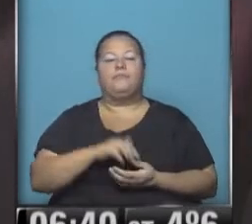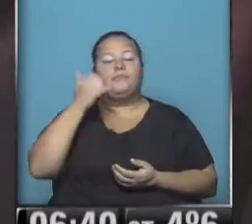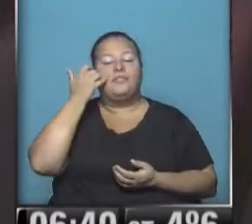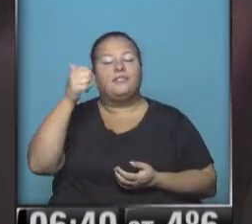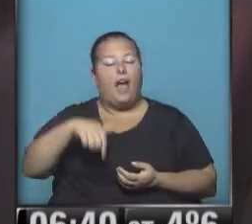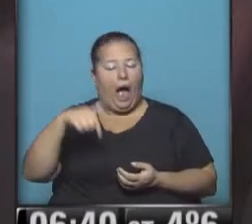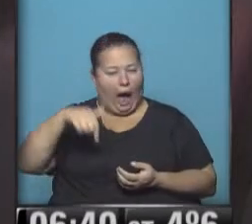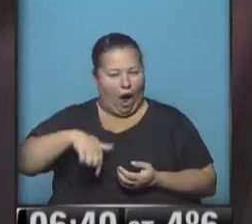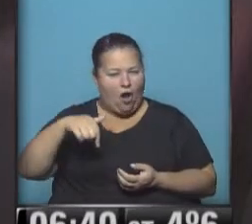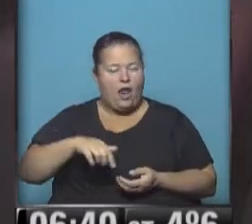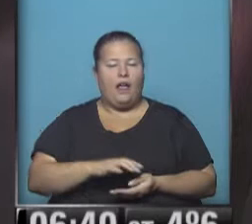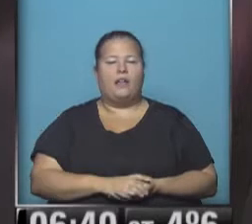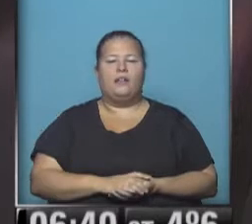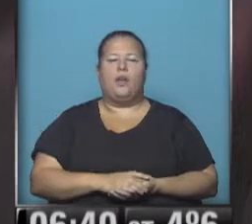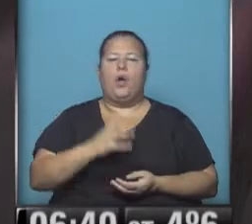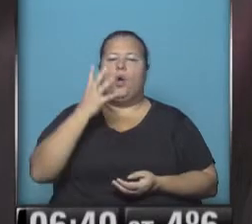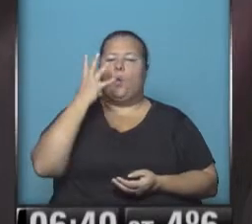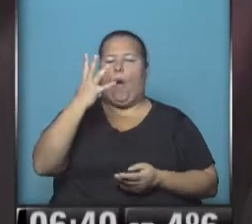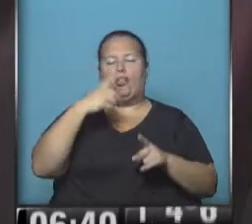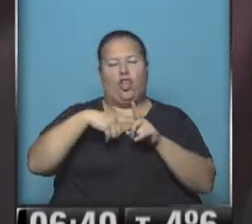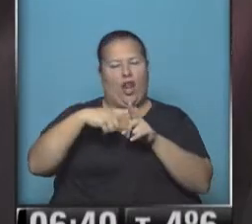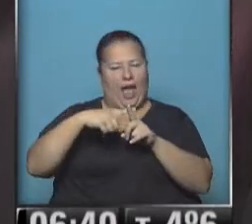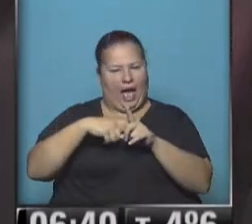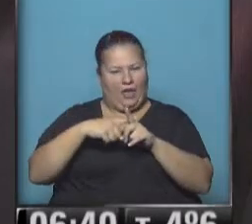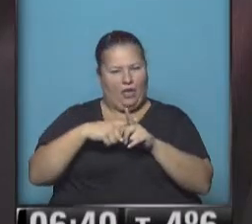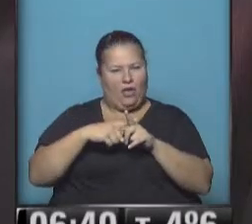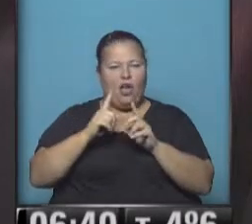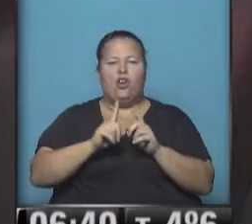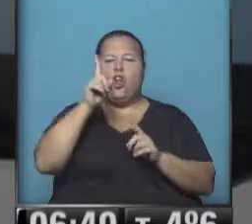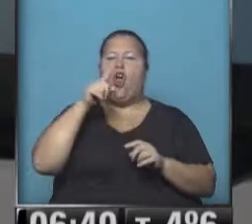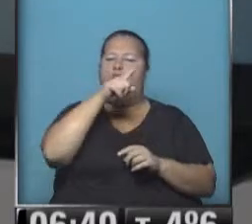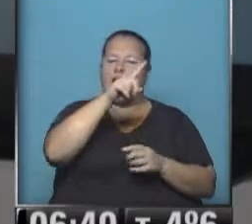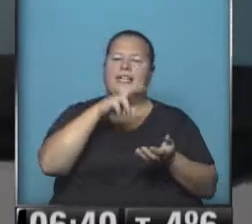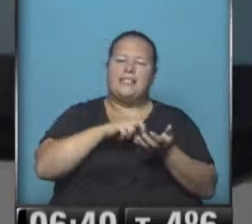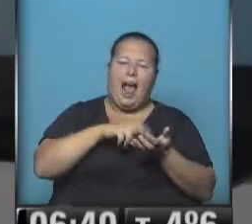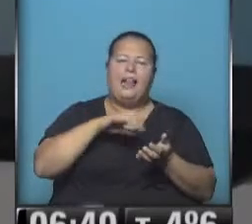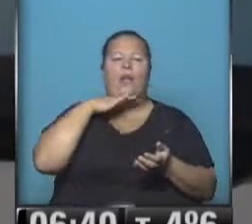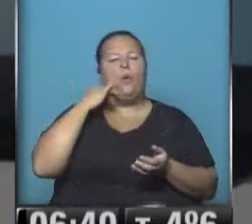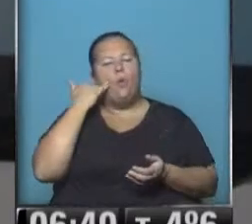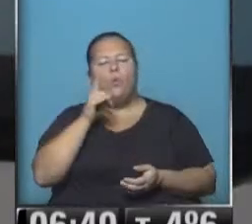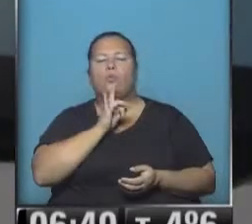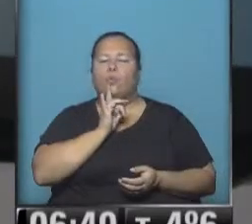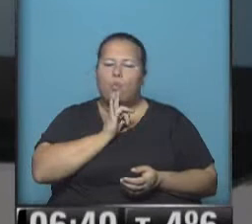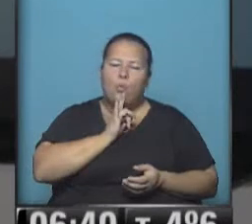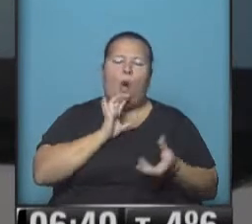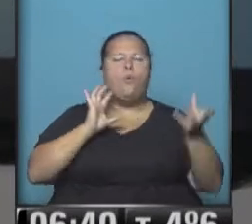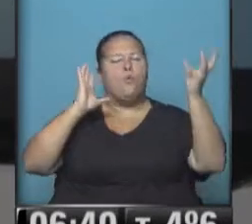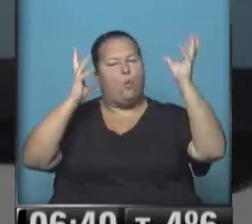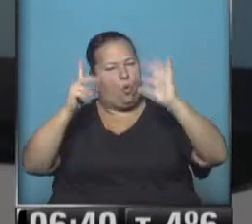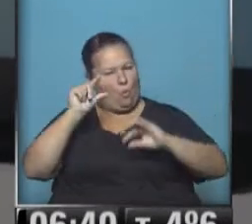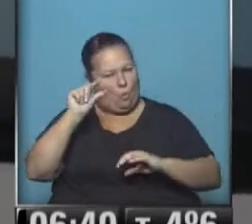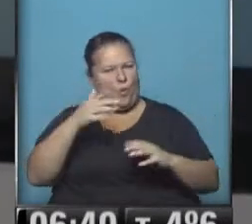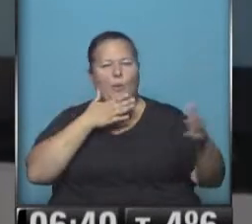registrando en este momento 4 grados. Ahí en el noroeste, Salta, Jujuy, Tucumán, poquita nubosidad,